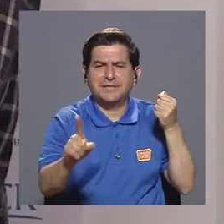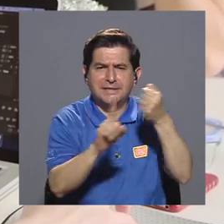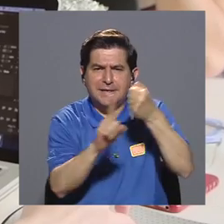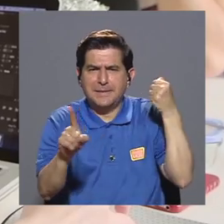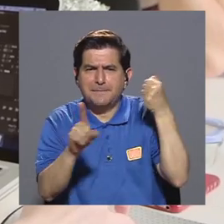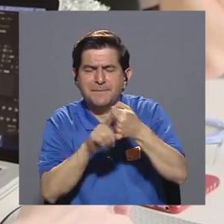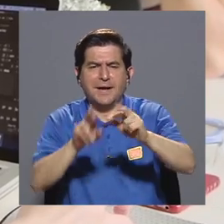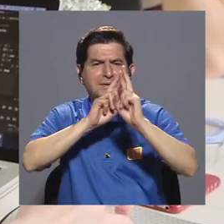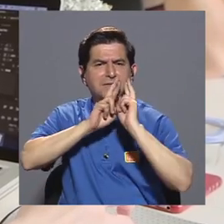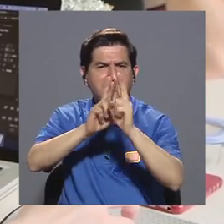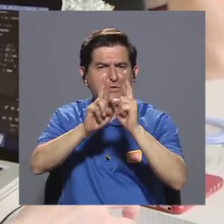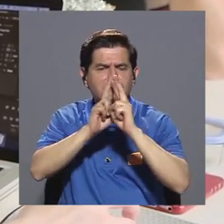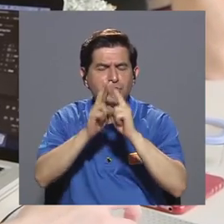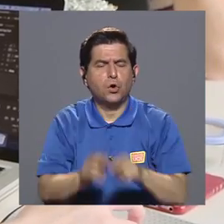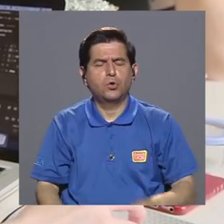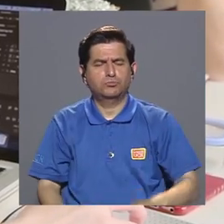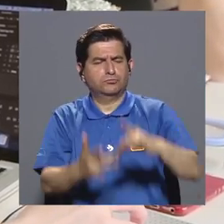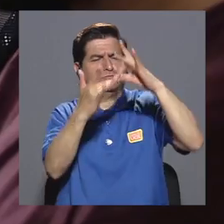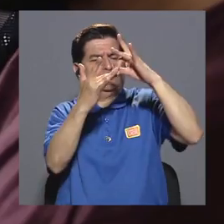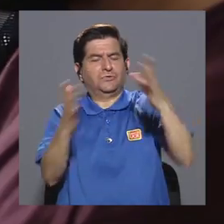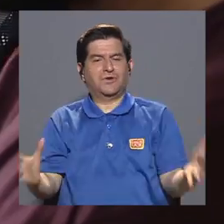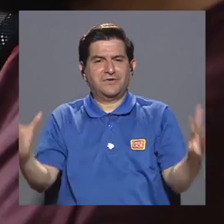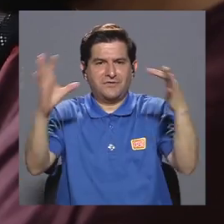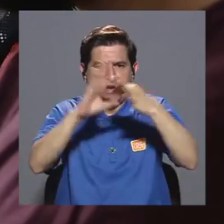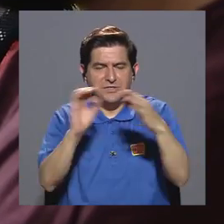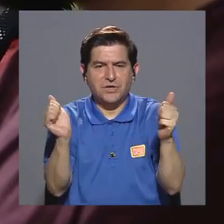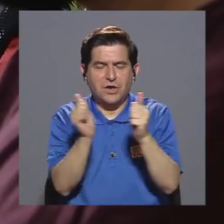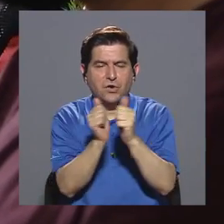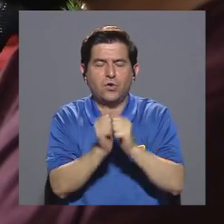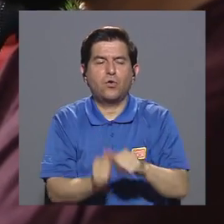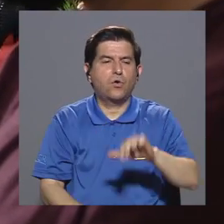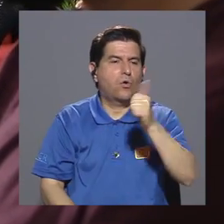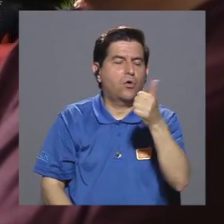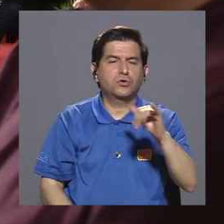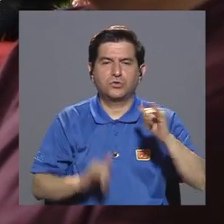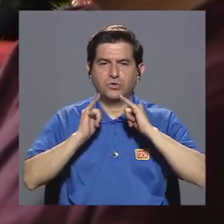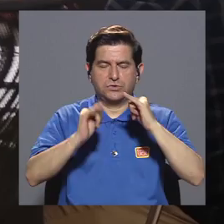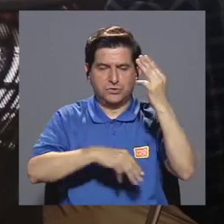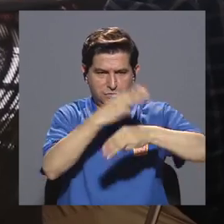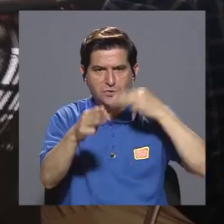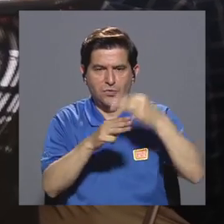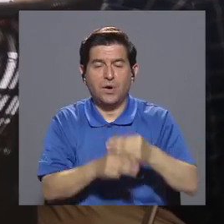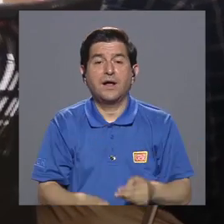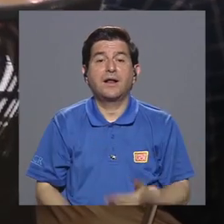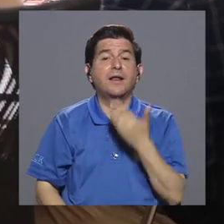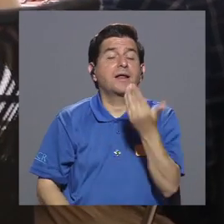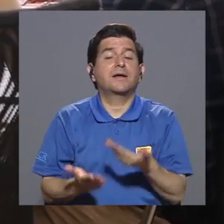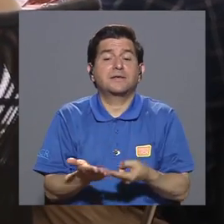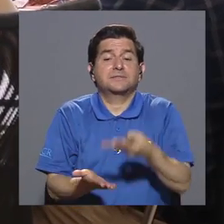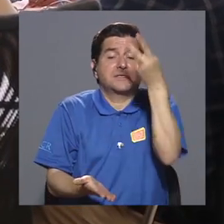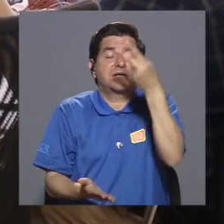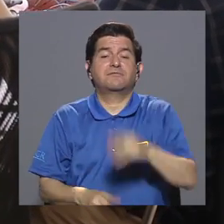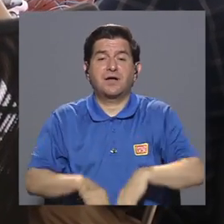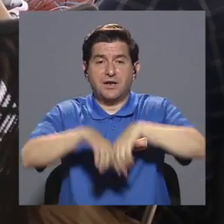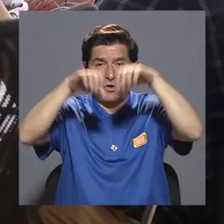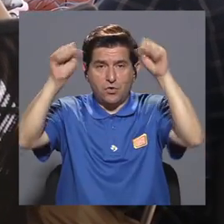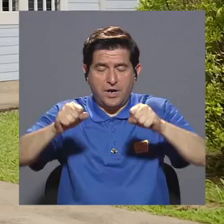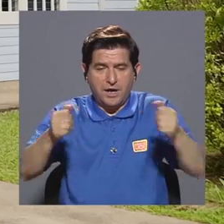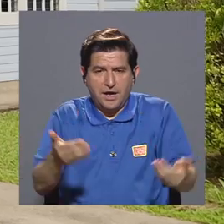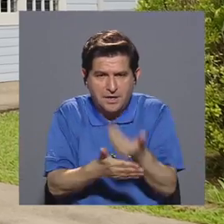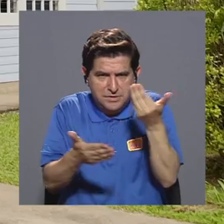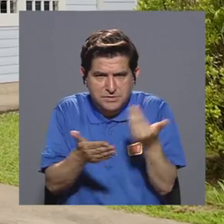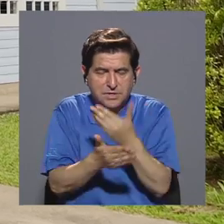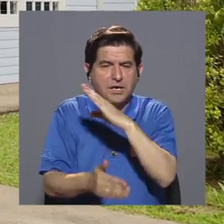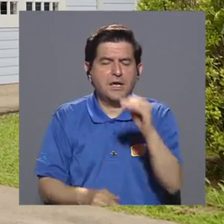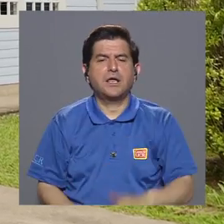logran un impacto y un rendimiento sobresaliente en relación con sus pares globales, gracias al valor que brinda a su ecosistema